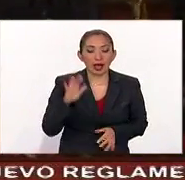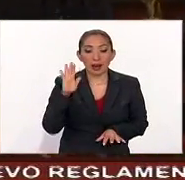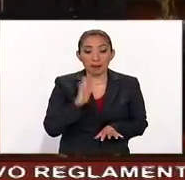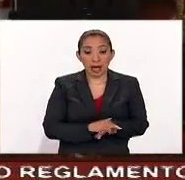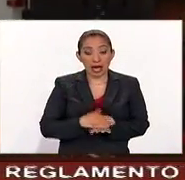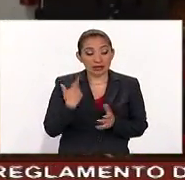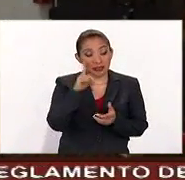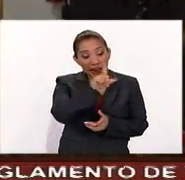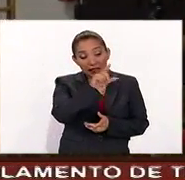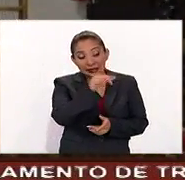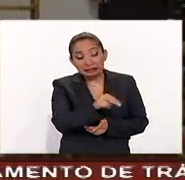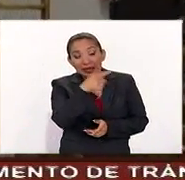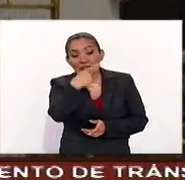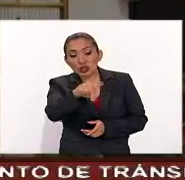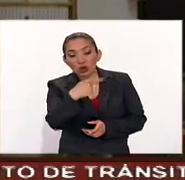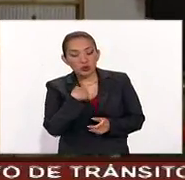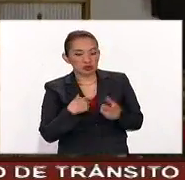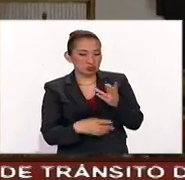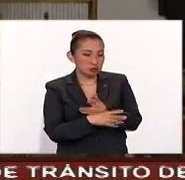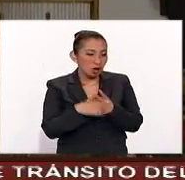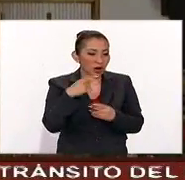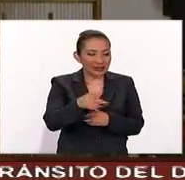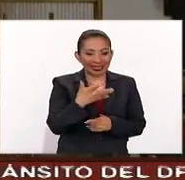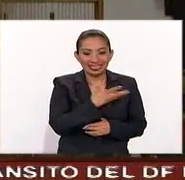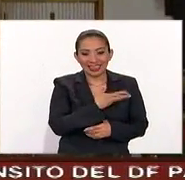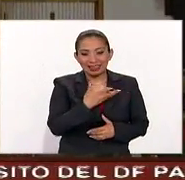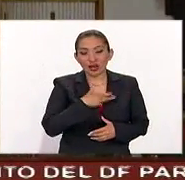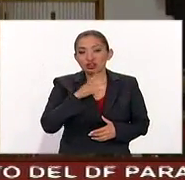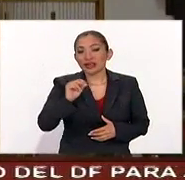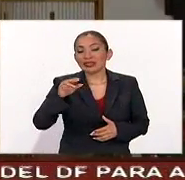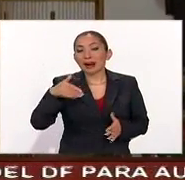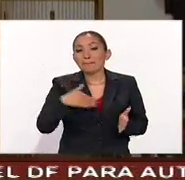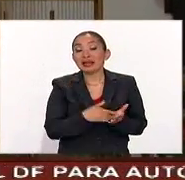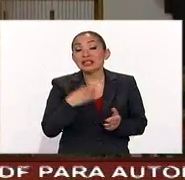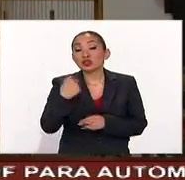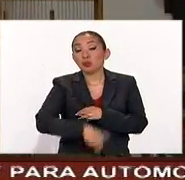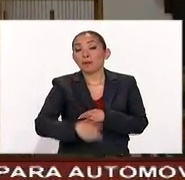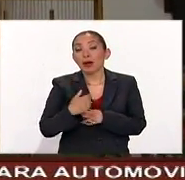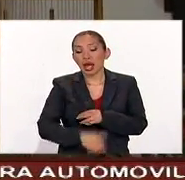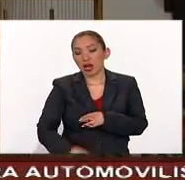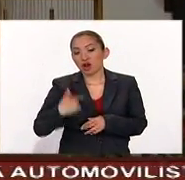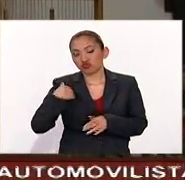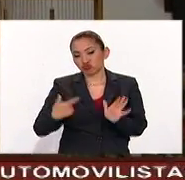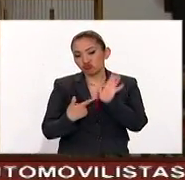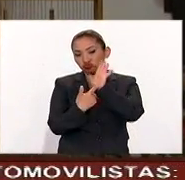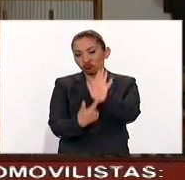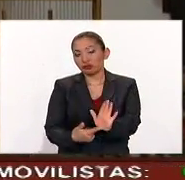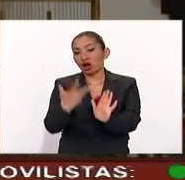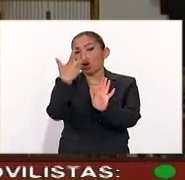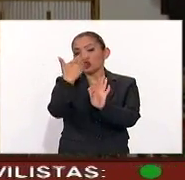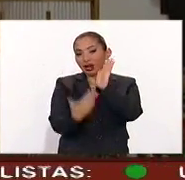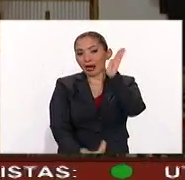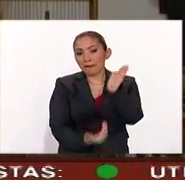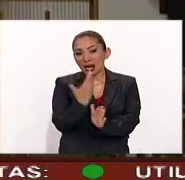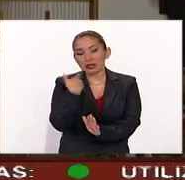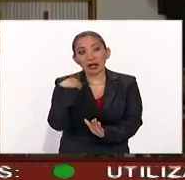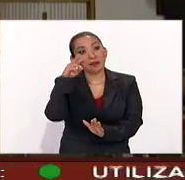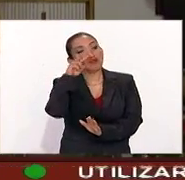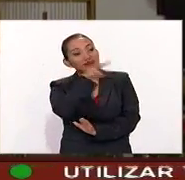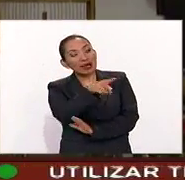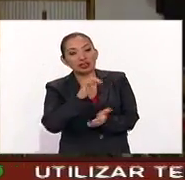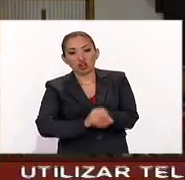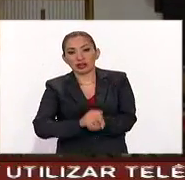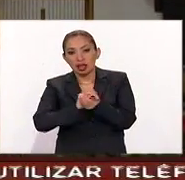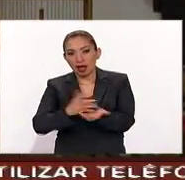esfera de la lotería y sus demás componentes, que contendrán los 80 mil números, estarán en exhibición desde las 8 de la mañana y el